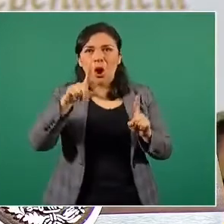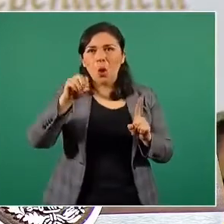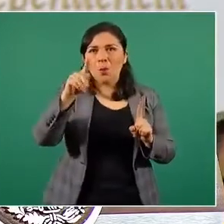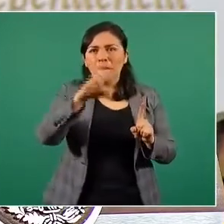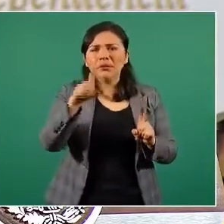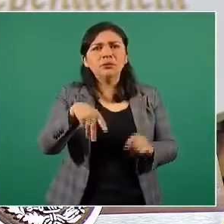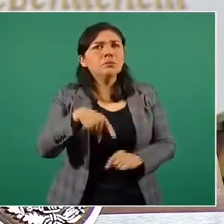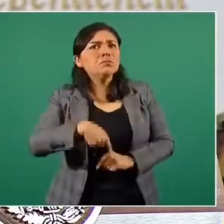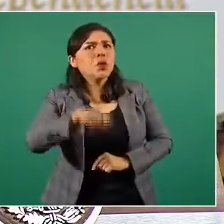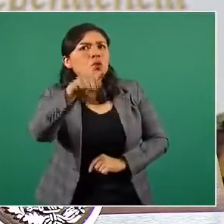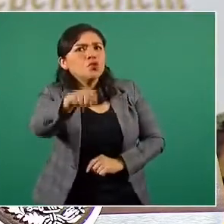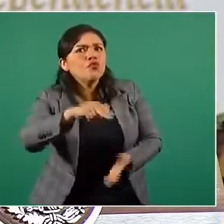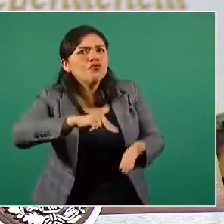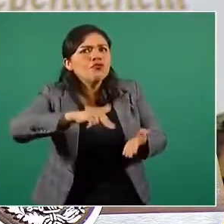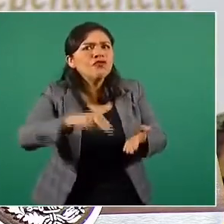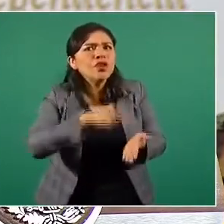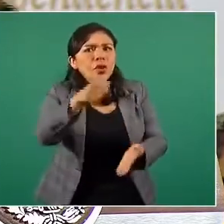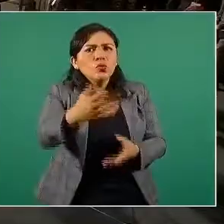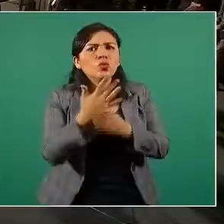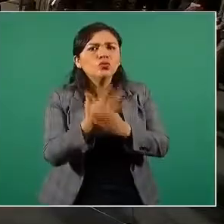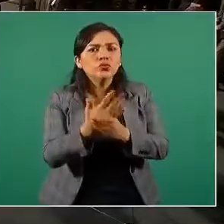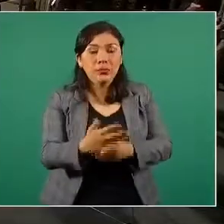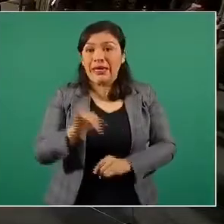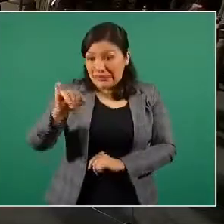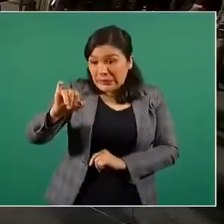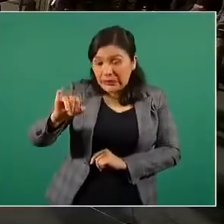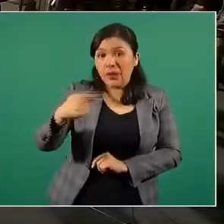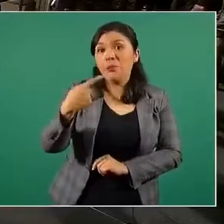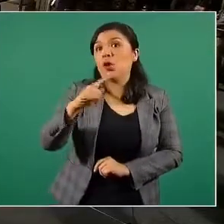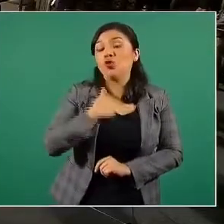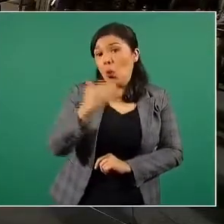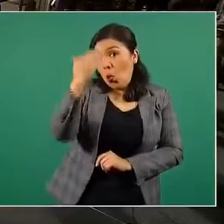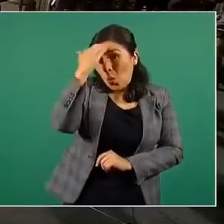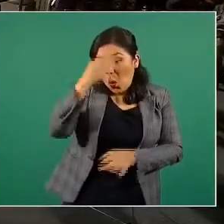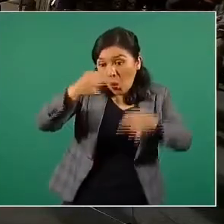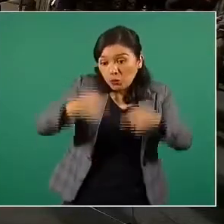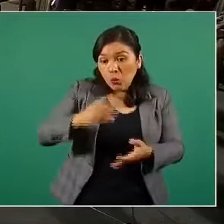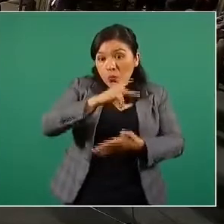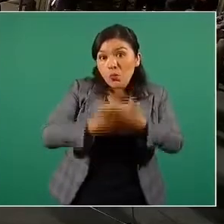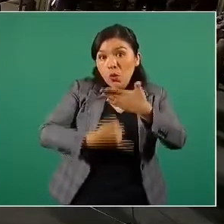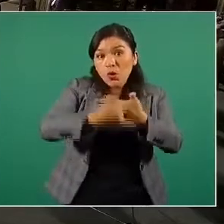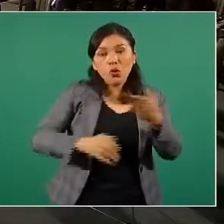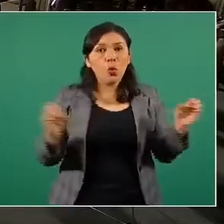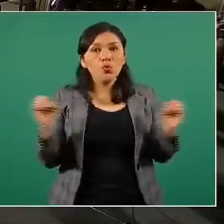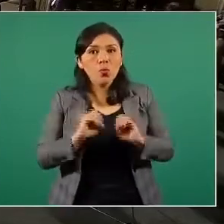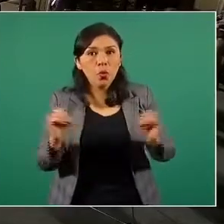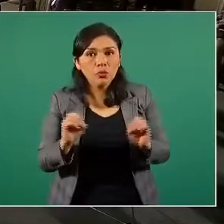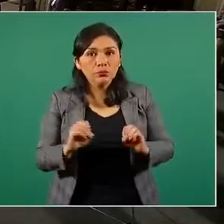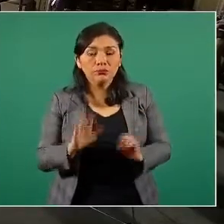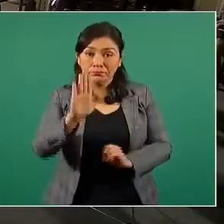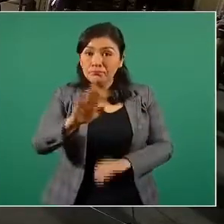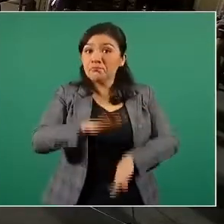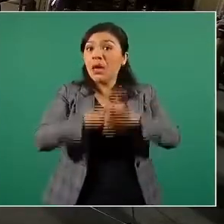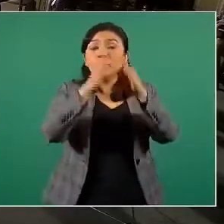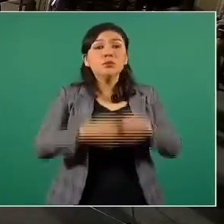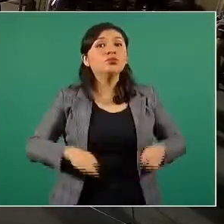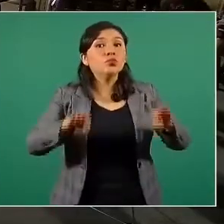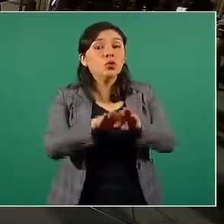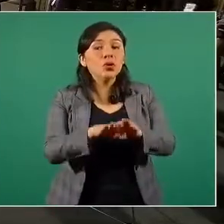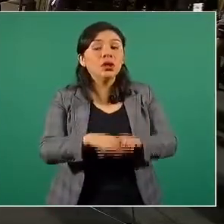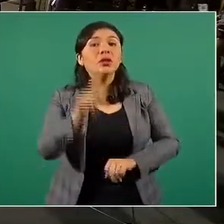firmó usted diciendo que Carlos López Medina? Sí, pero no conozco el proyecto y lo más importante de todo,